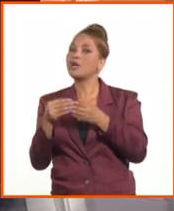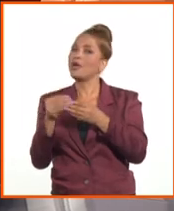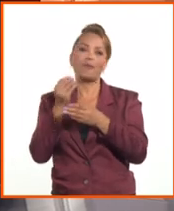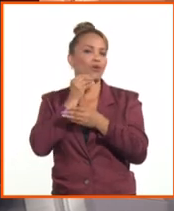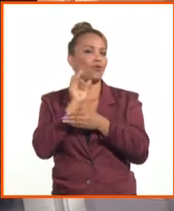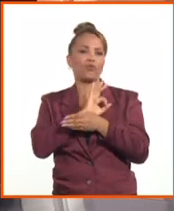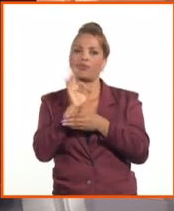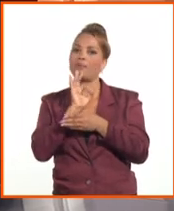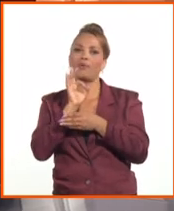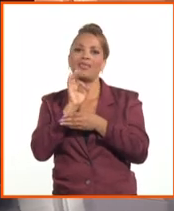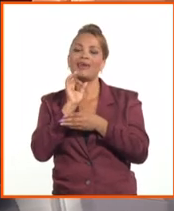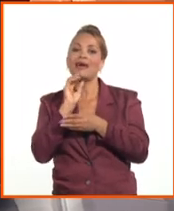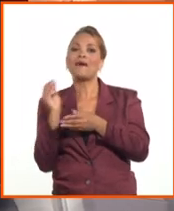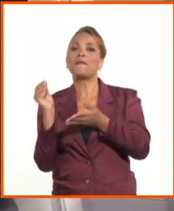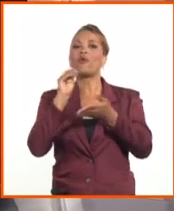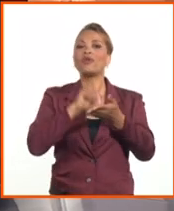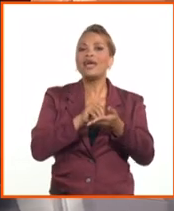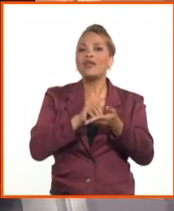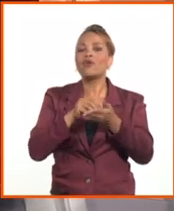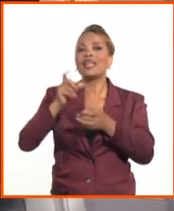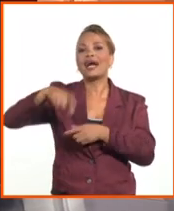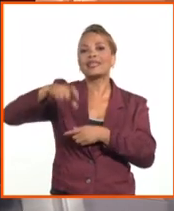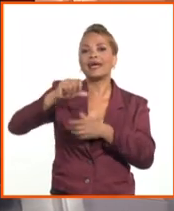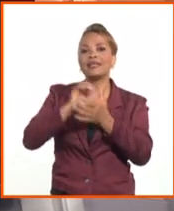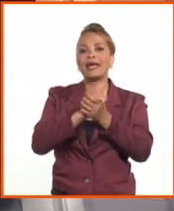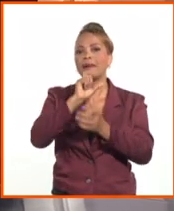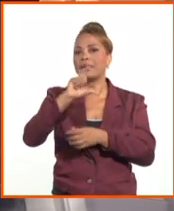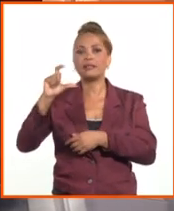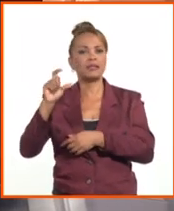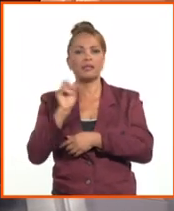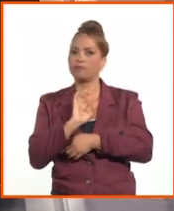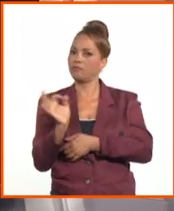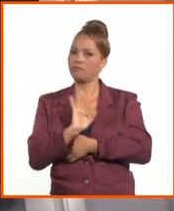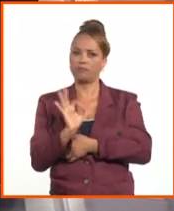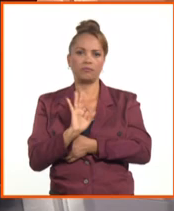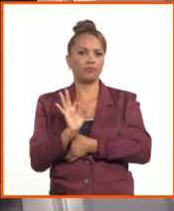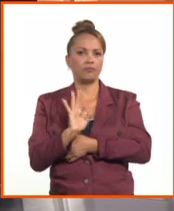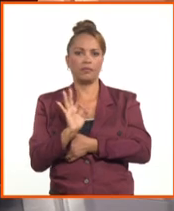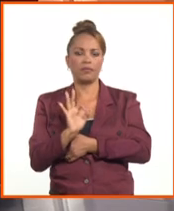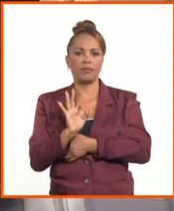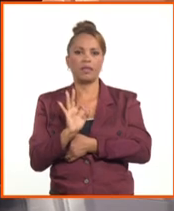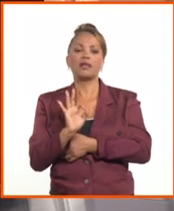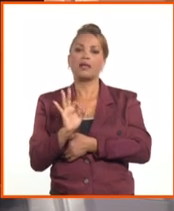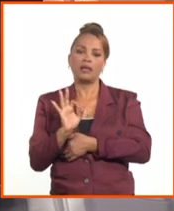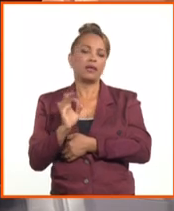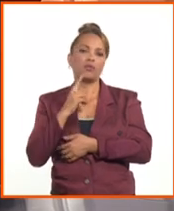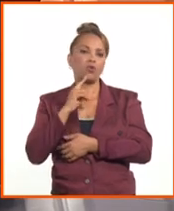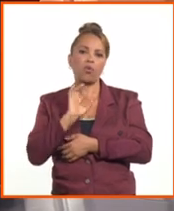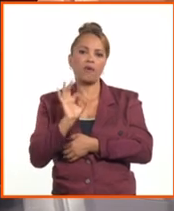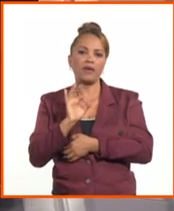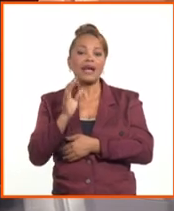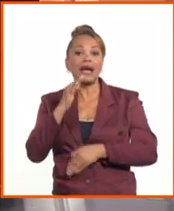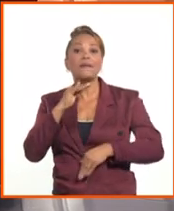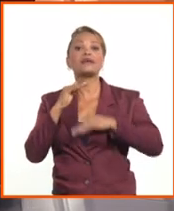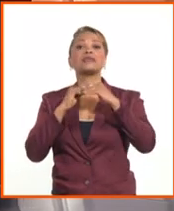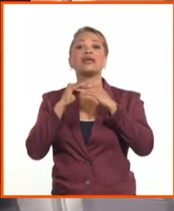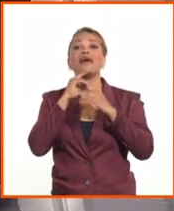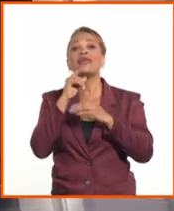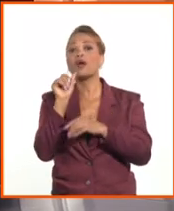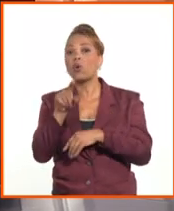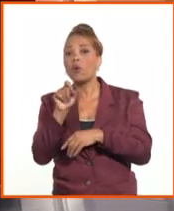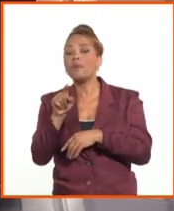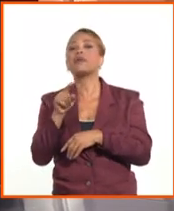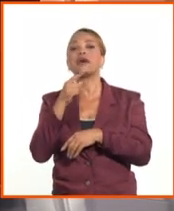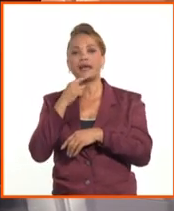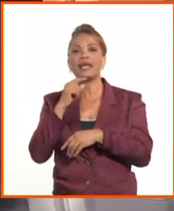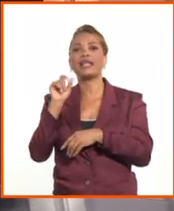poner los dólares en tarjetas, en MLC. Quedarían en automático una capacidad de compra para comprar a las tiendas en